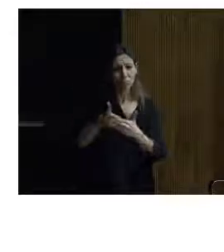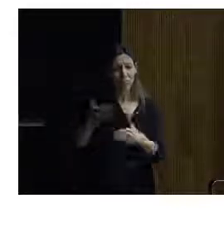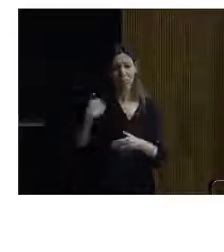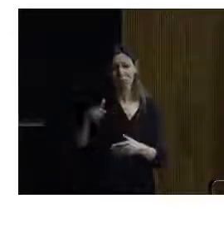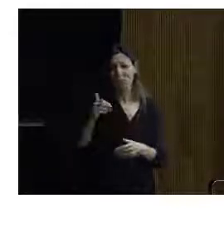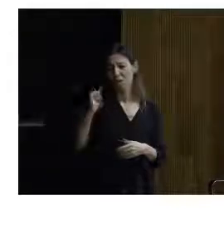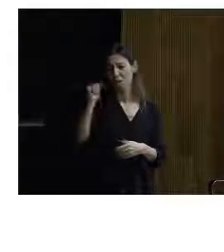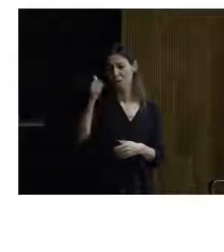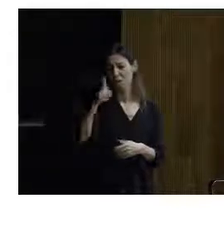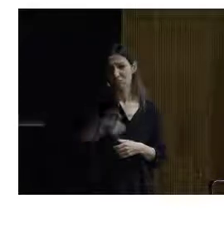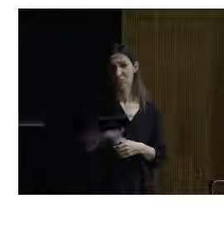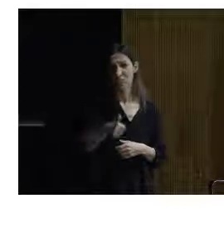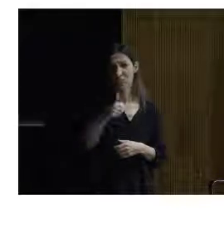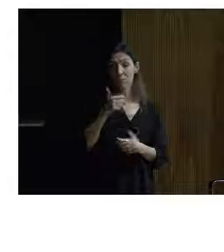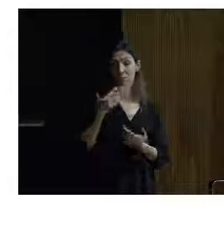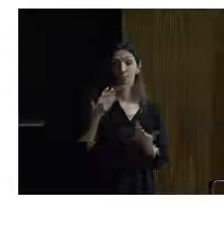vamos a estudiarlo.